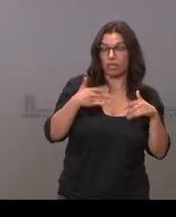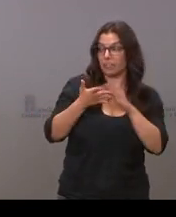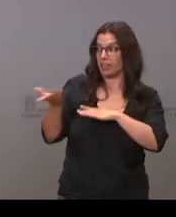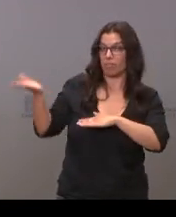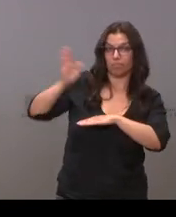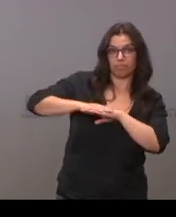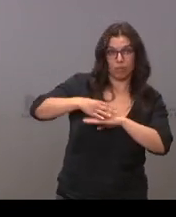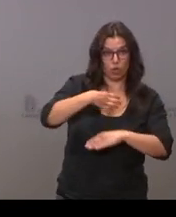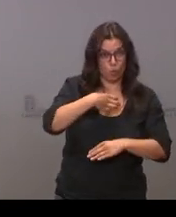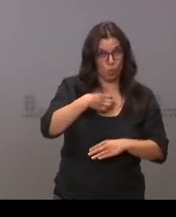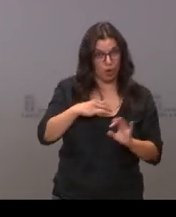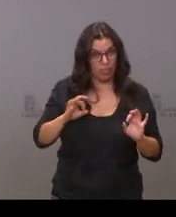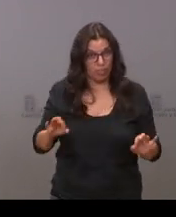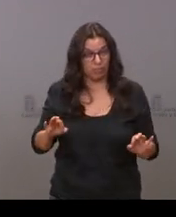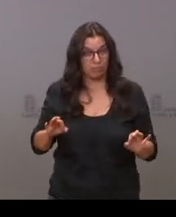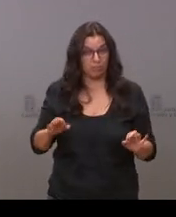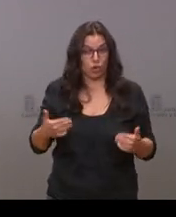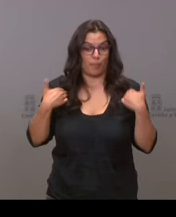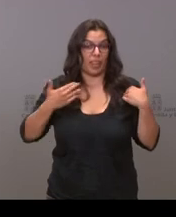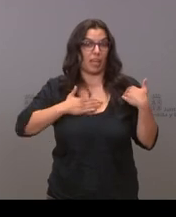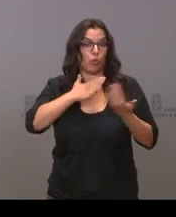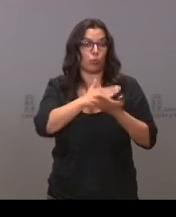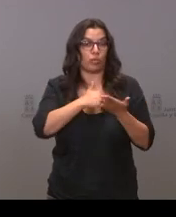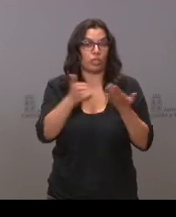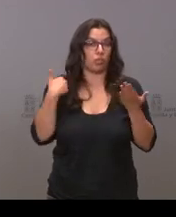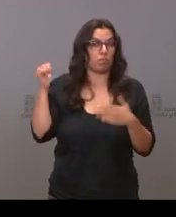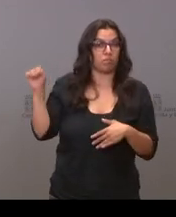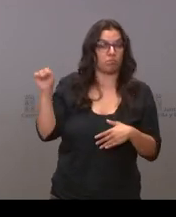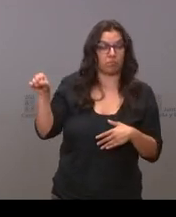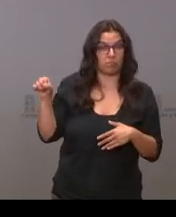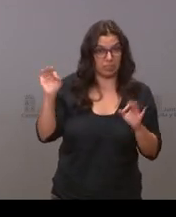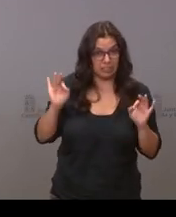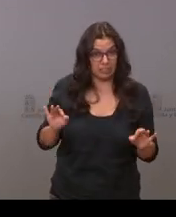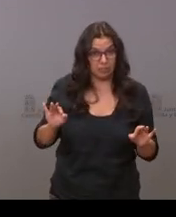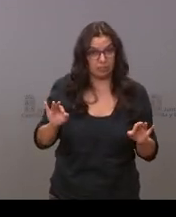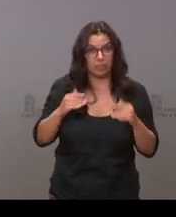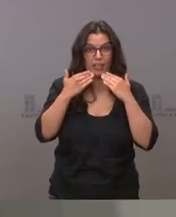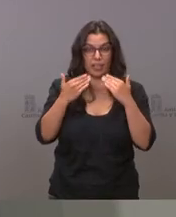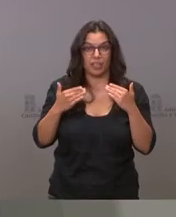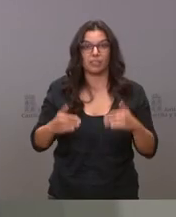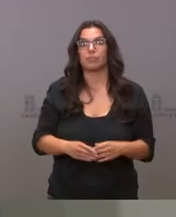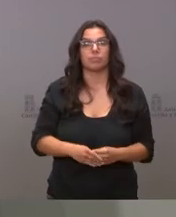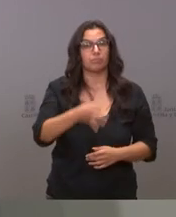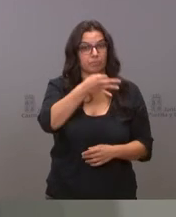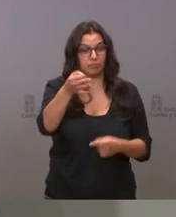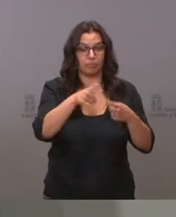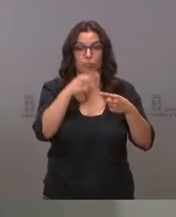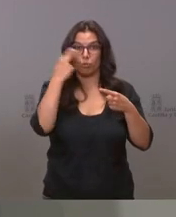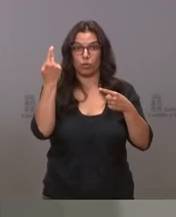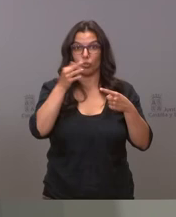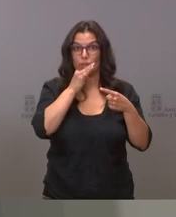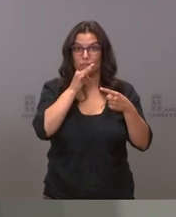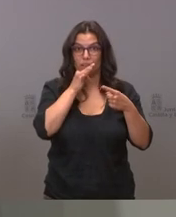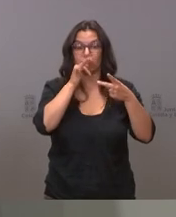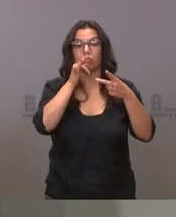asumir esas competencias regionales y por lo tanto cada comunidad decidirá gracias efectivamente ni está publicado y mientras no